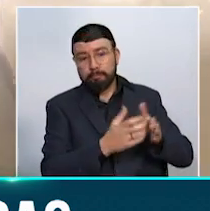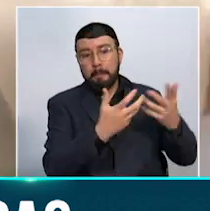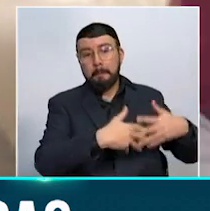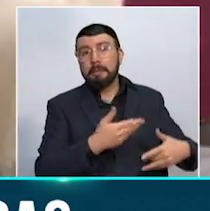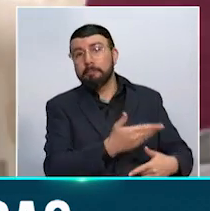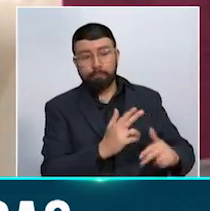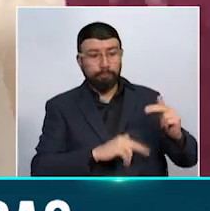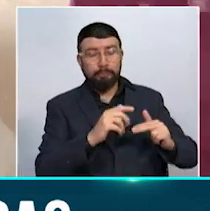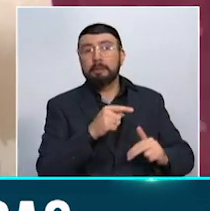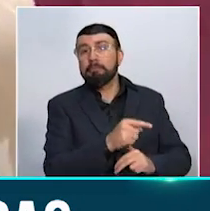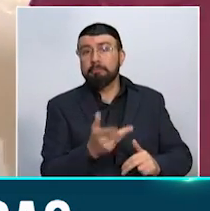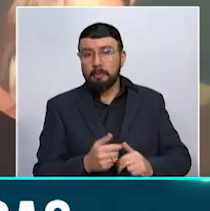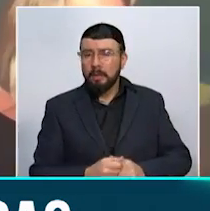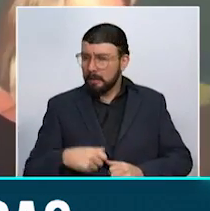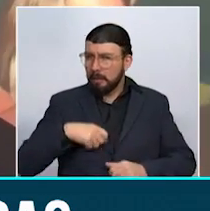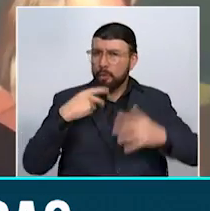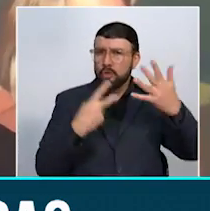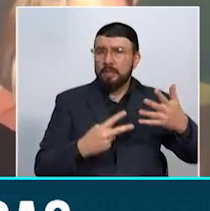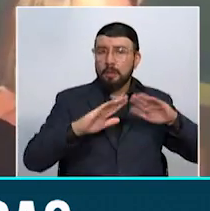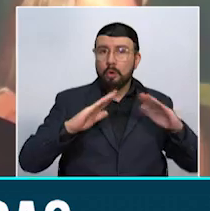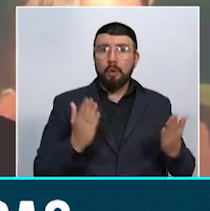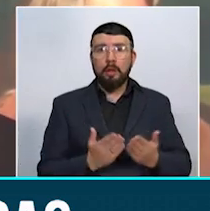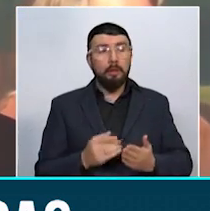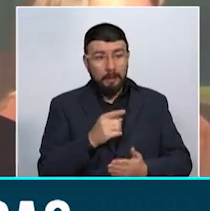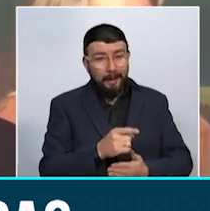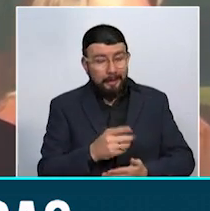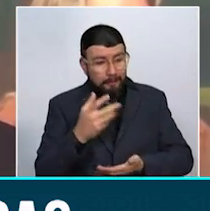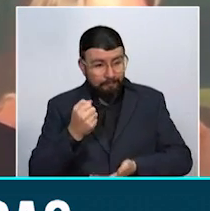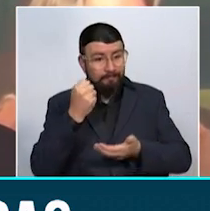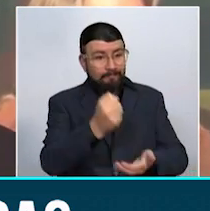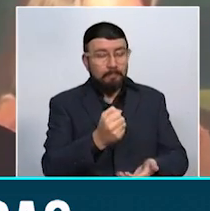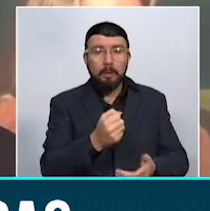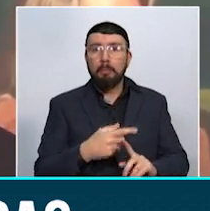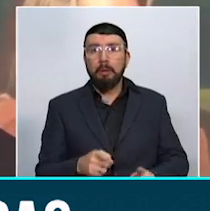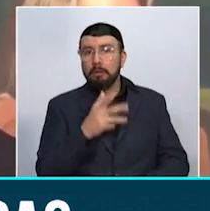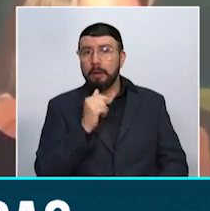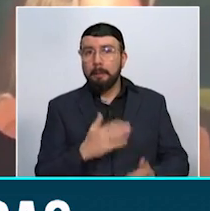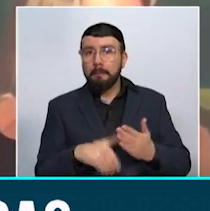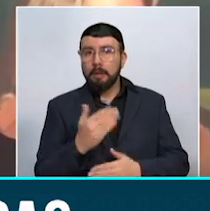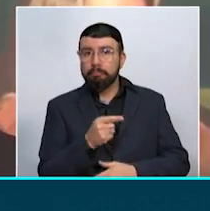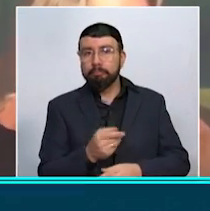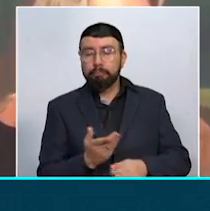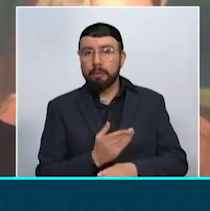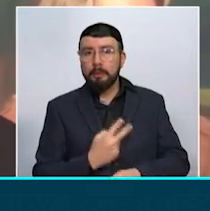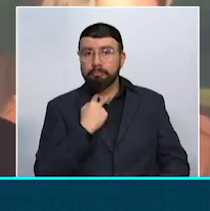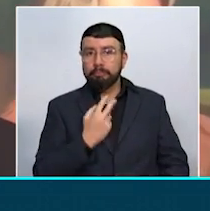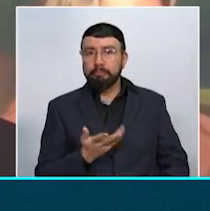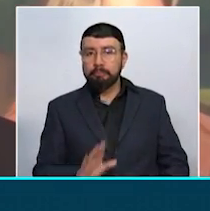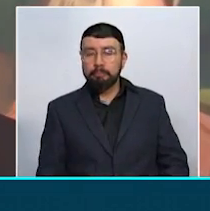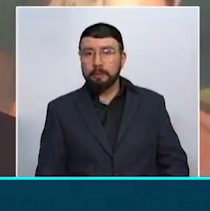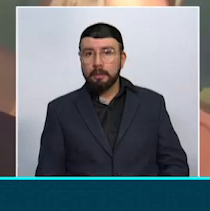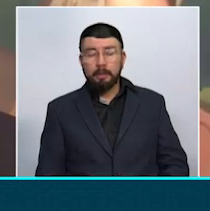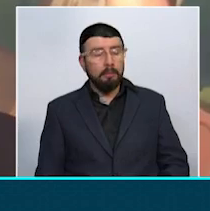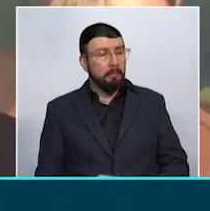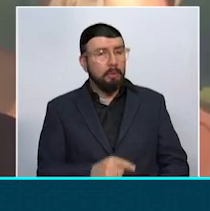portuguesa. Tenemos siete colegios que se han ganado en licitación pero que no han iniciado porque tienen problemas financieros. Lo vimos que ya